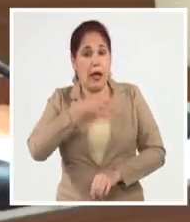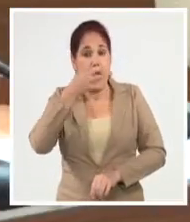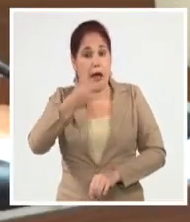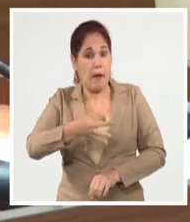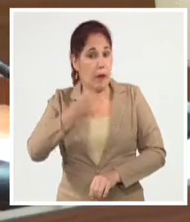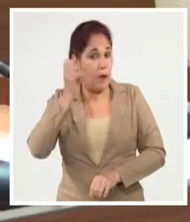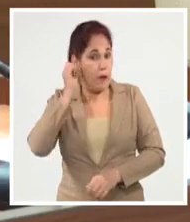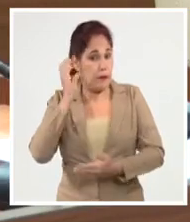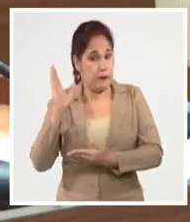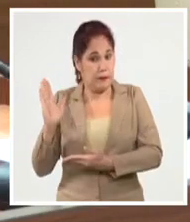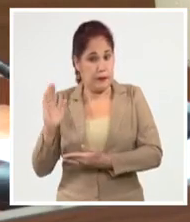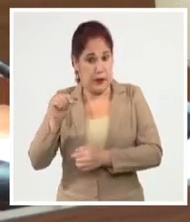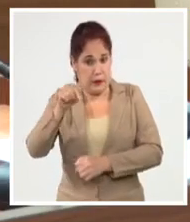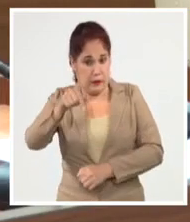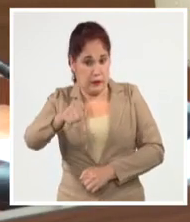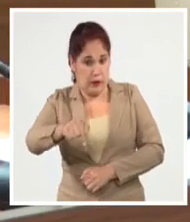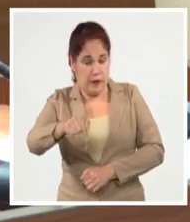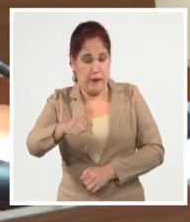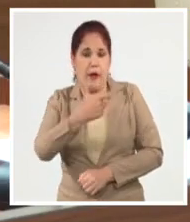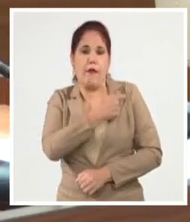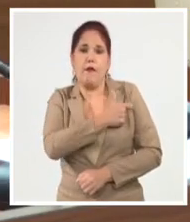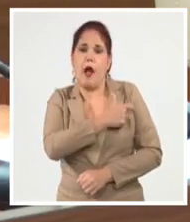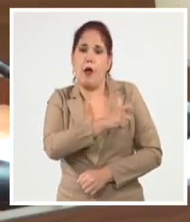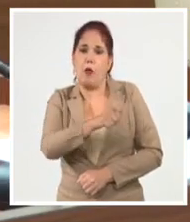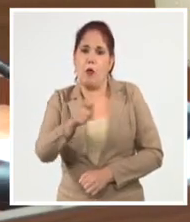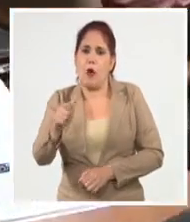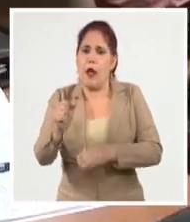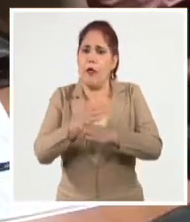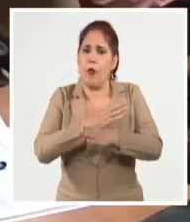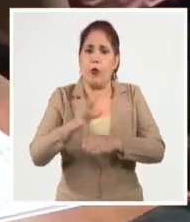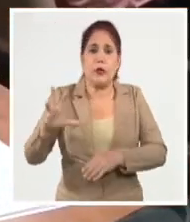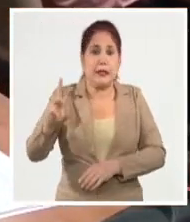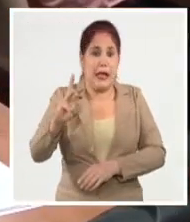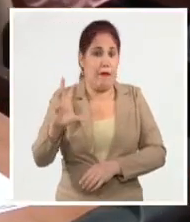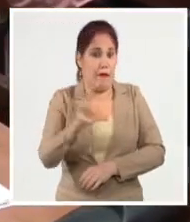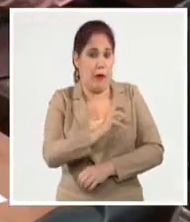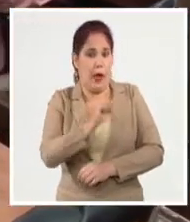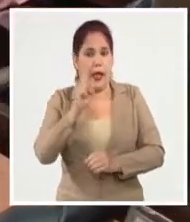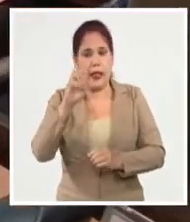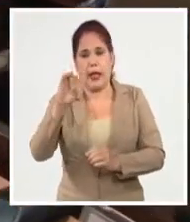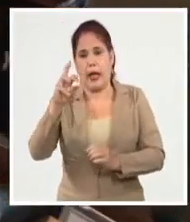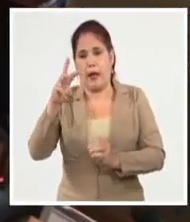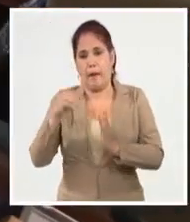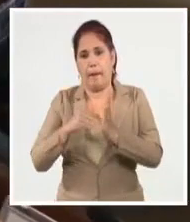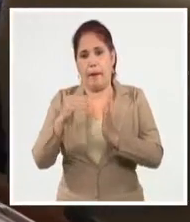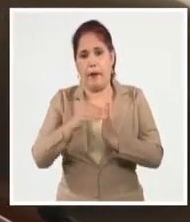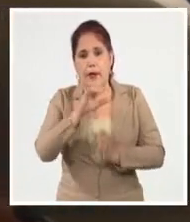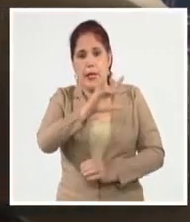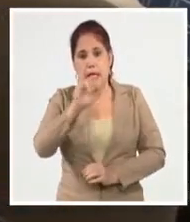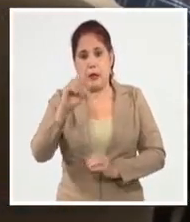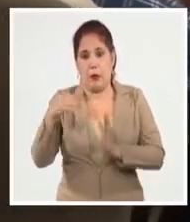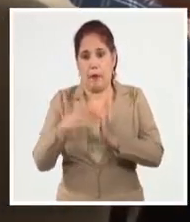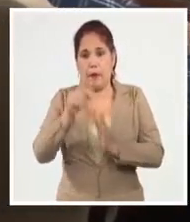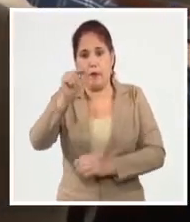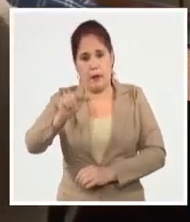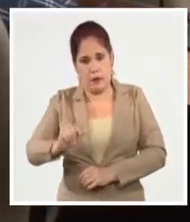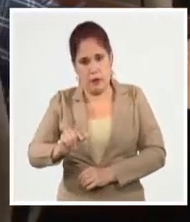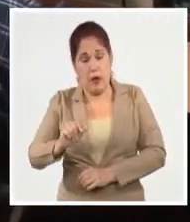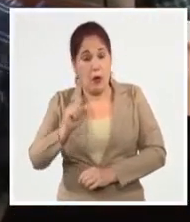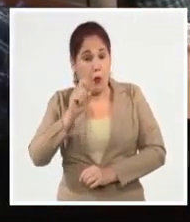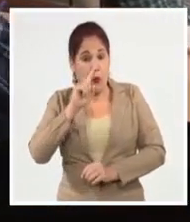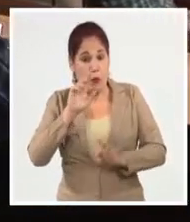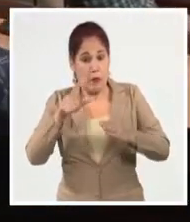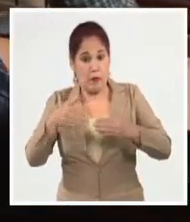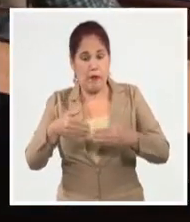Iliana Morales, hasta la fecha se han vacunado con esquemas completos 3.600.000 cubanos y ha concluido la vacunación en La